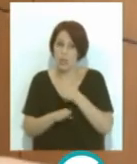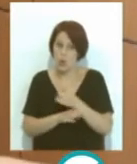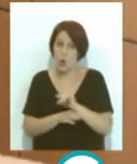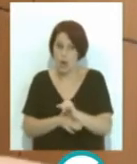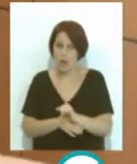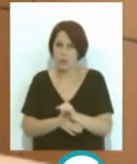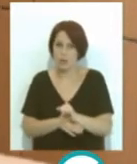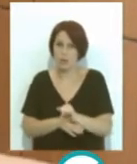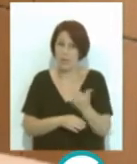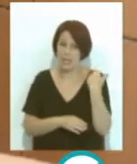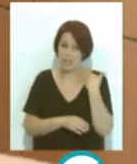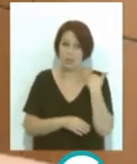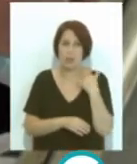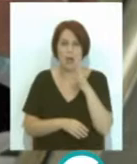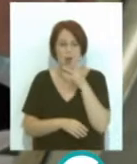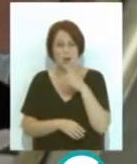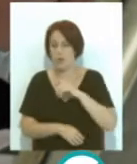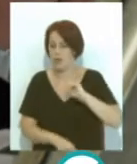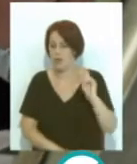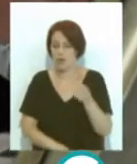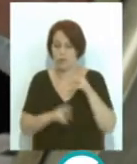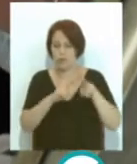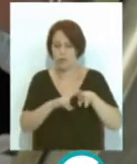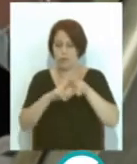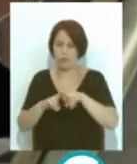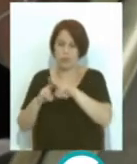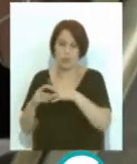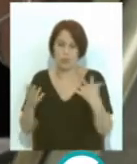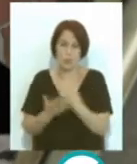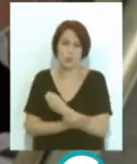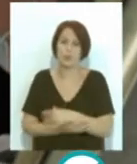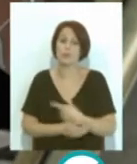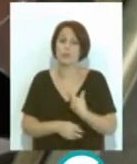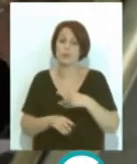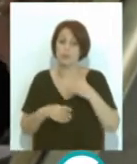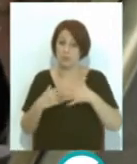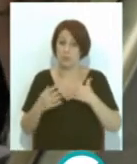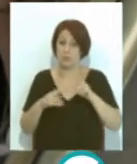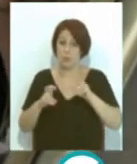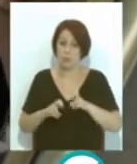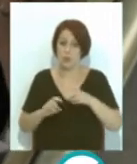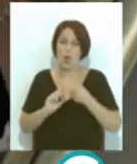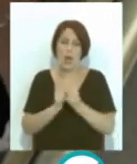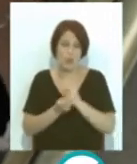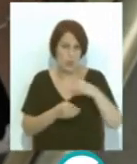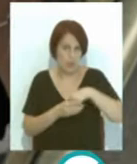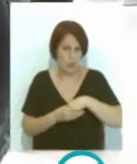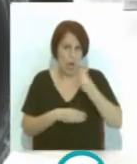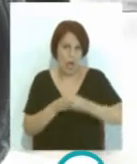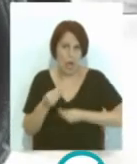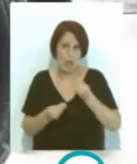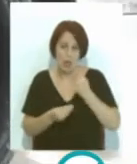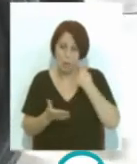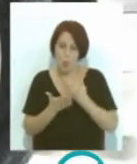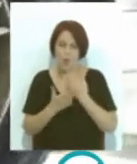y ahora se inspeccionará también en los que no eran obligatorios La nueva versión trae consigo cambios tanto en la realización de